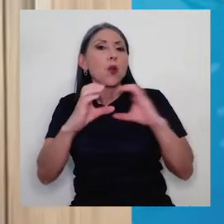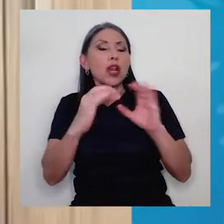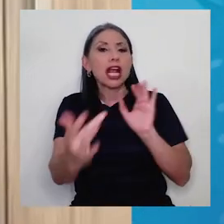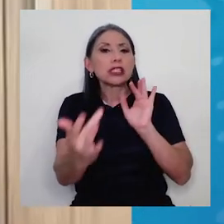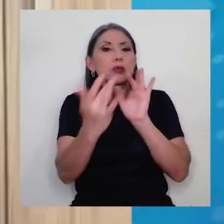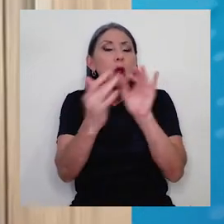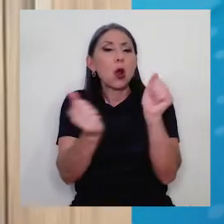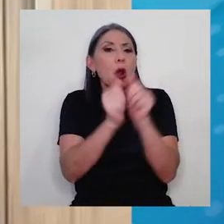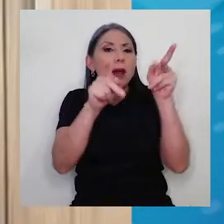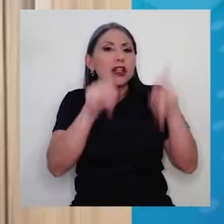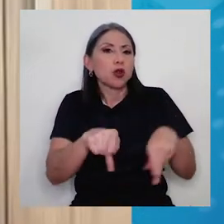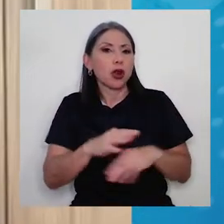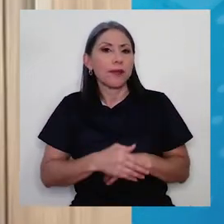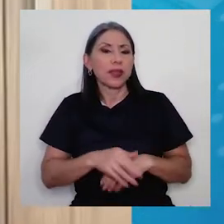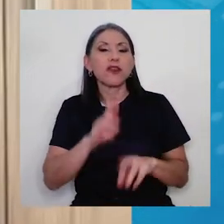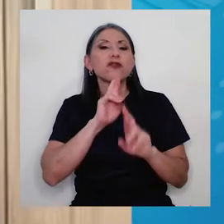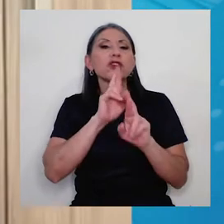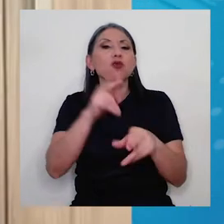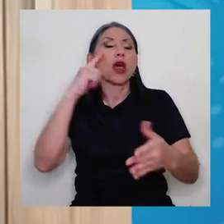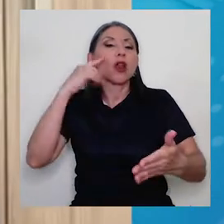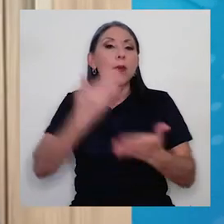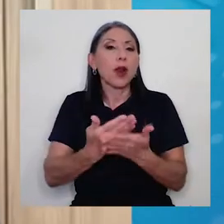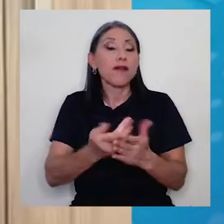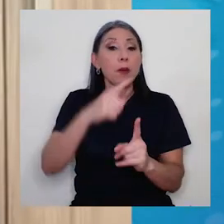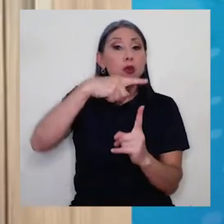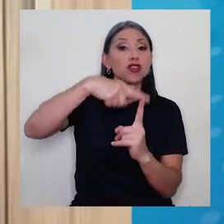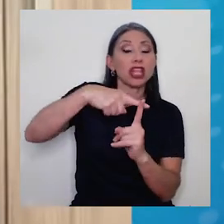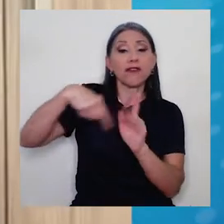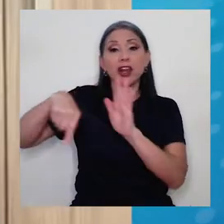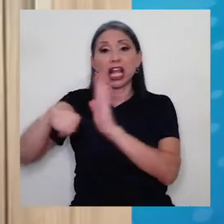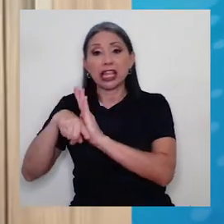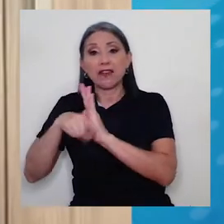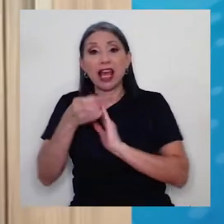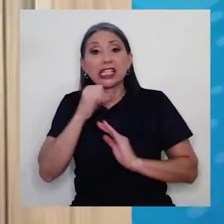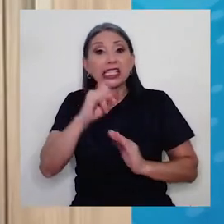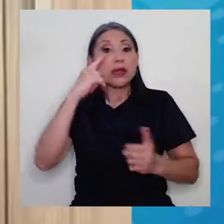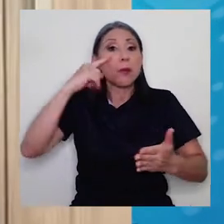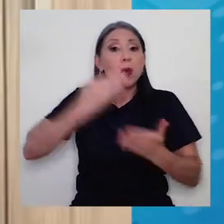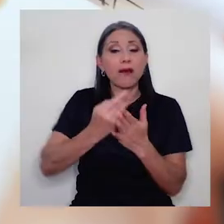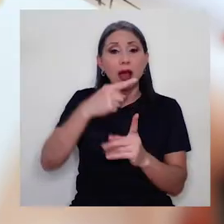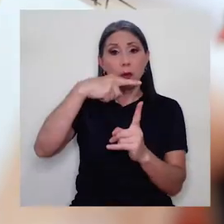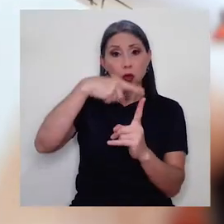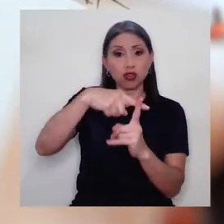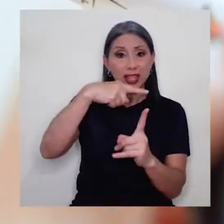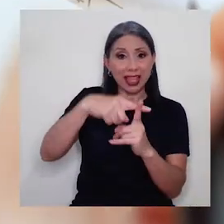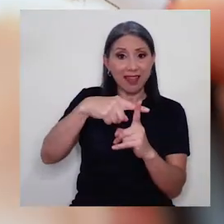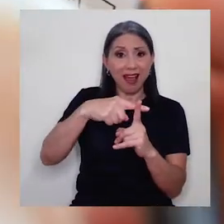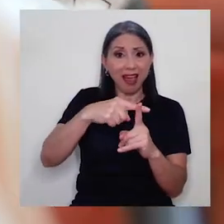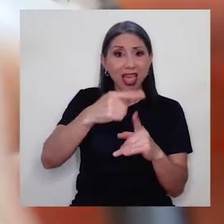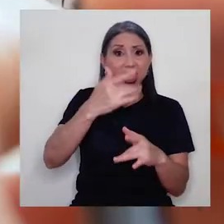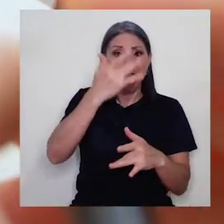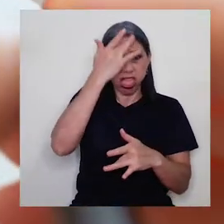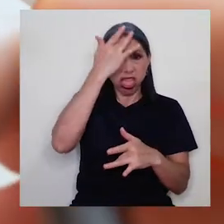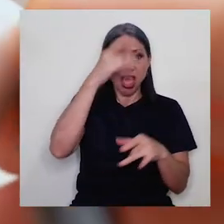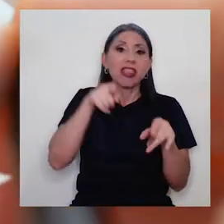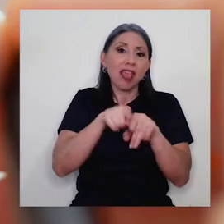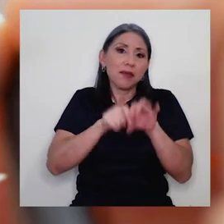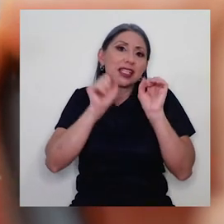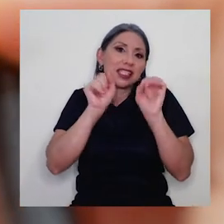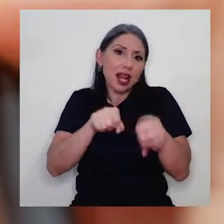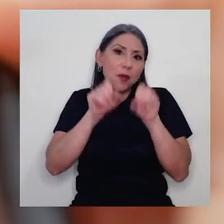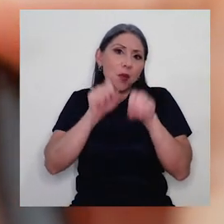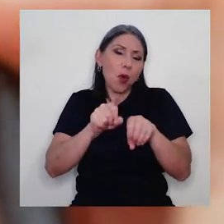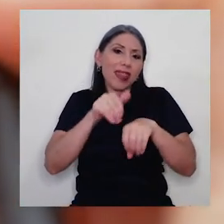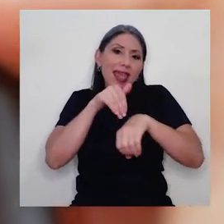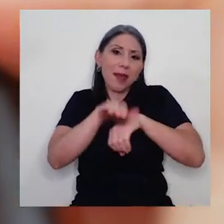prueba, si está positiva, si está negativa, si fuera positiva también permite estarle enviando información a